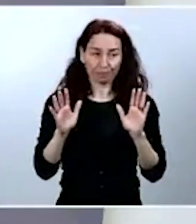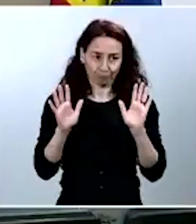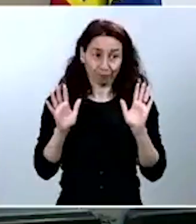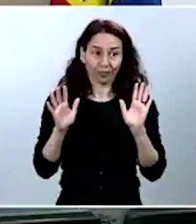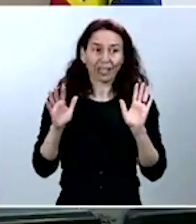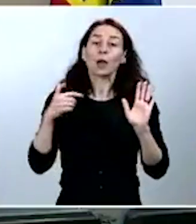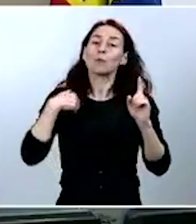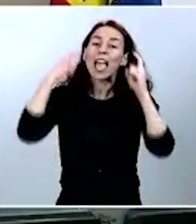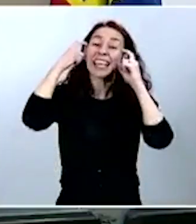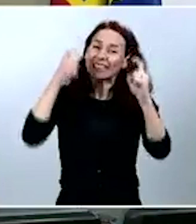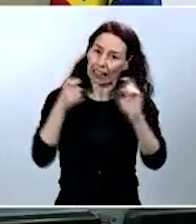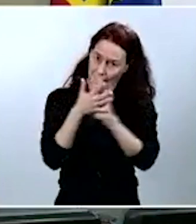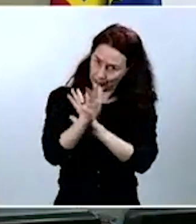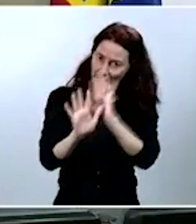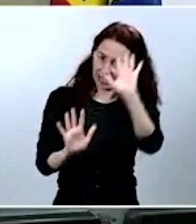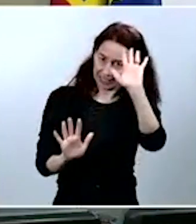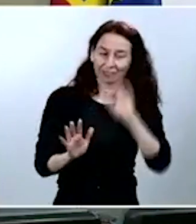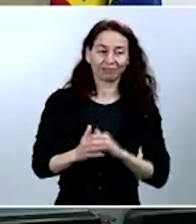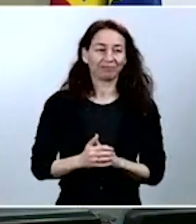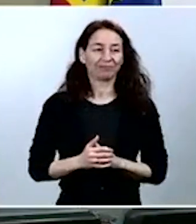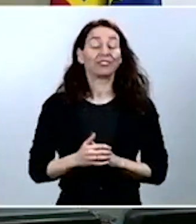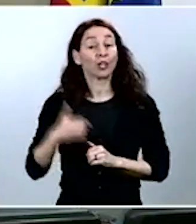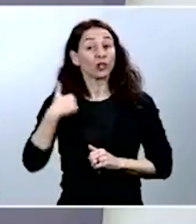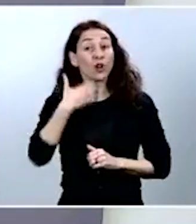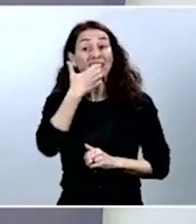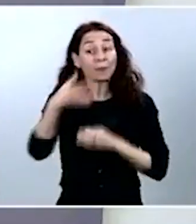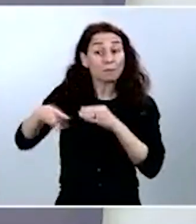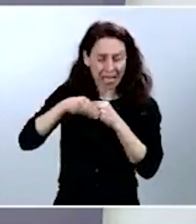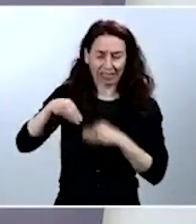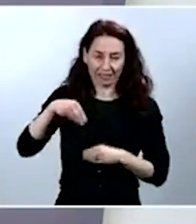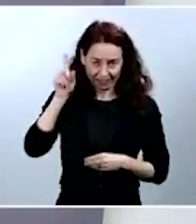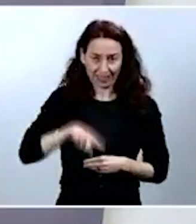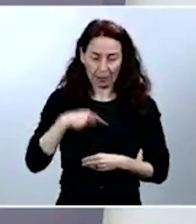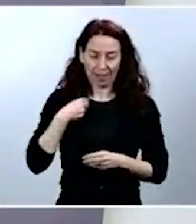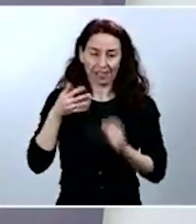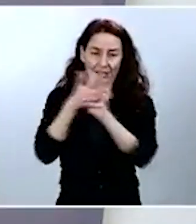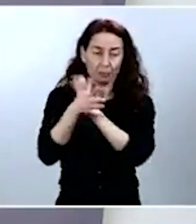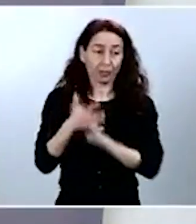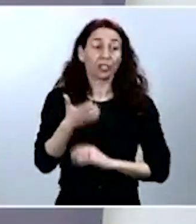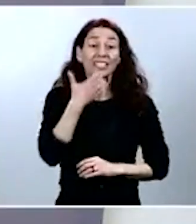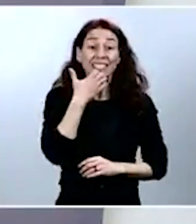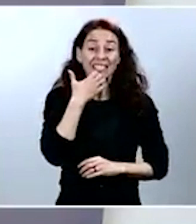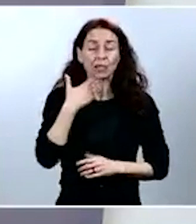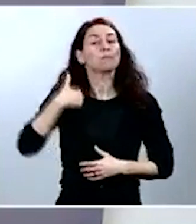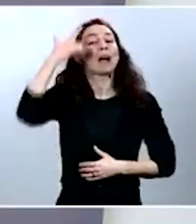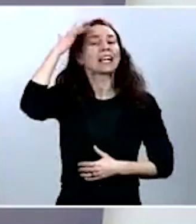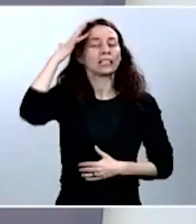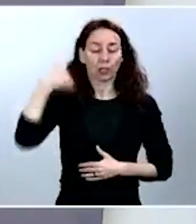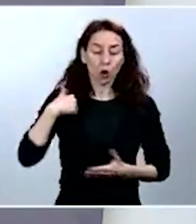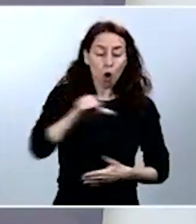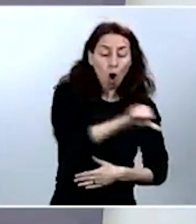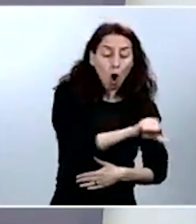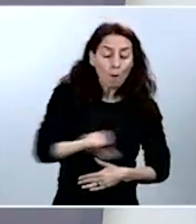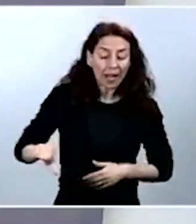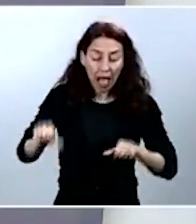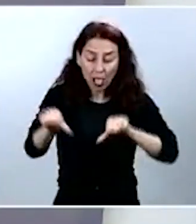desculpefiar. Adelante, yo si puedo aportar algo, aporto. Esto está pensado para que si estás operando a alguien y tienes abierta una herida, pues